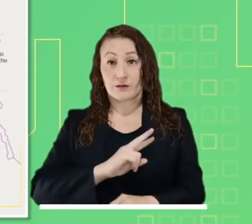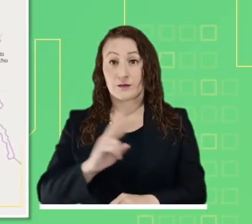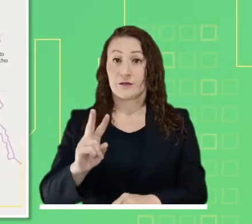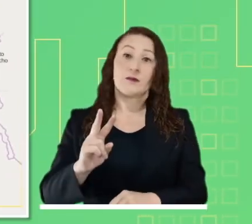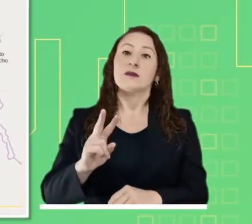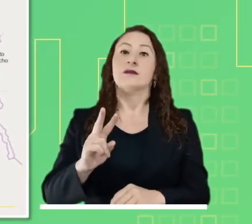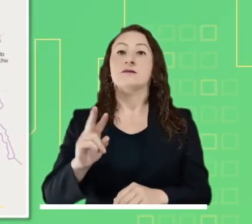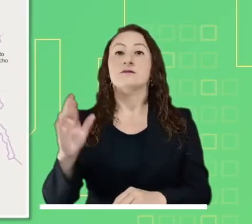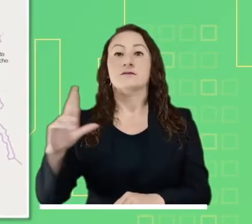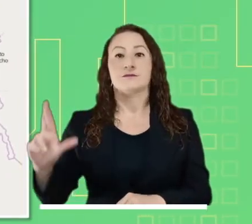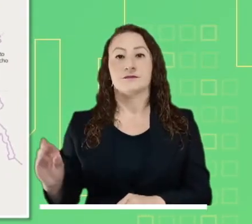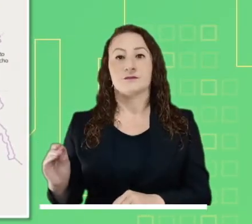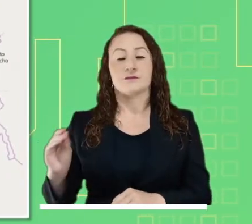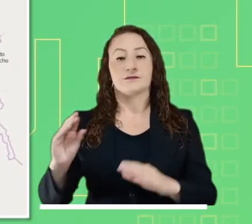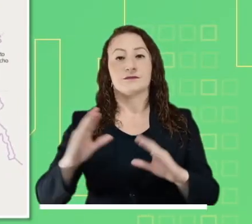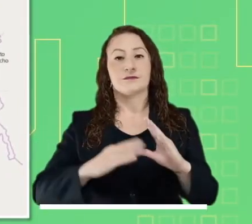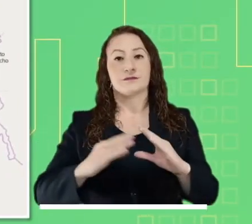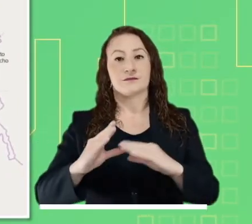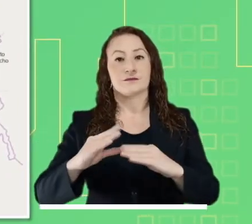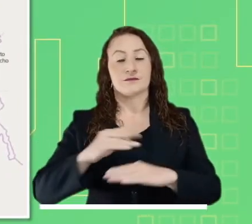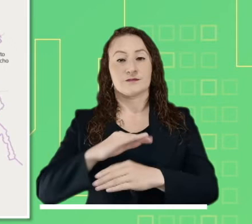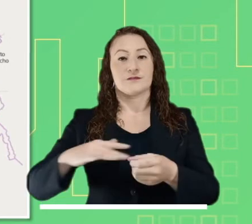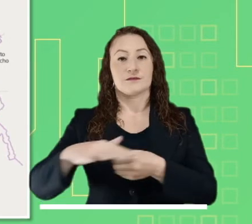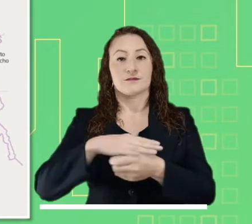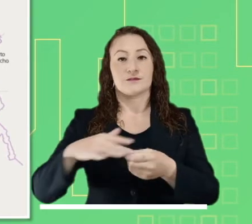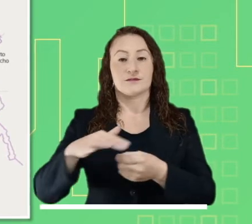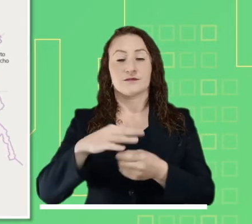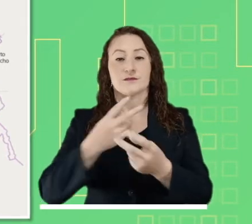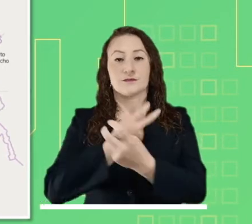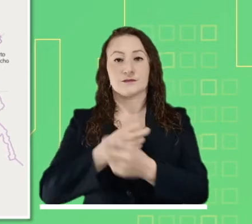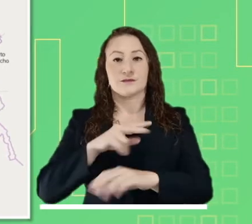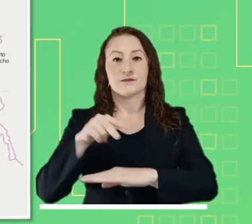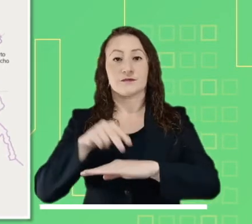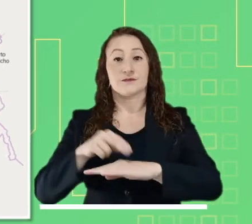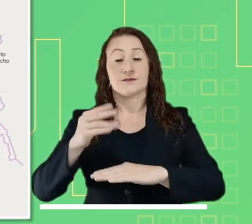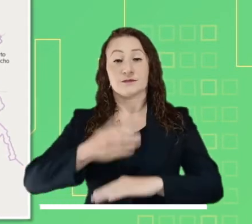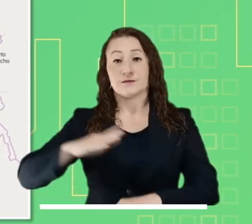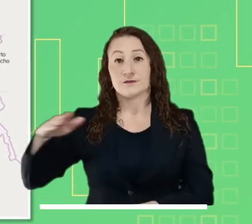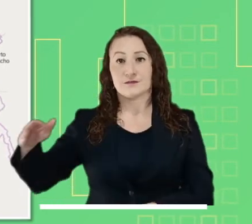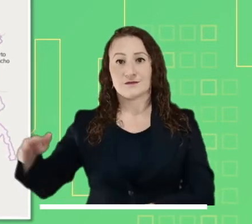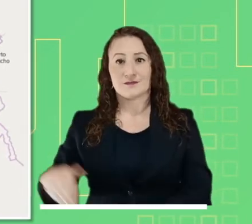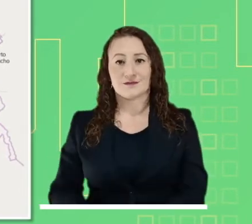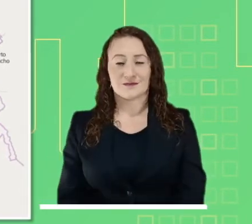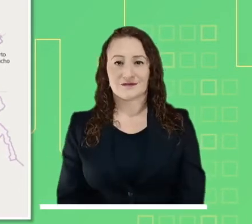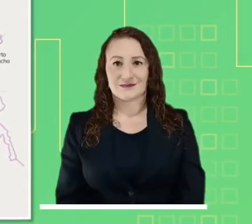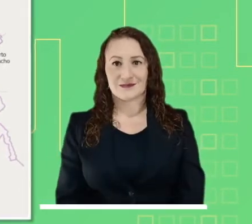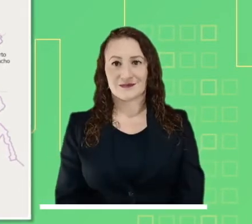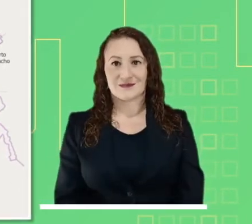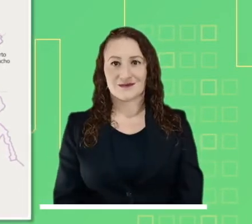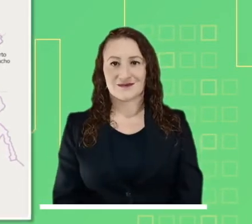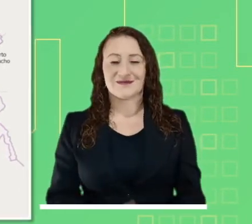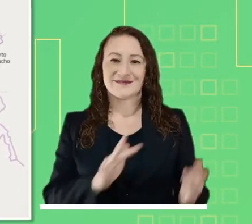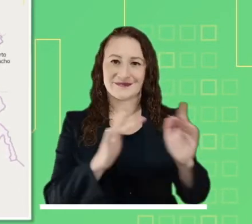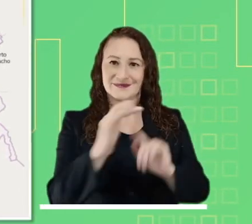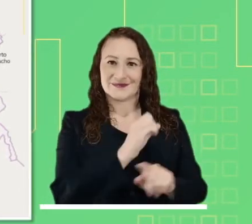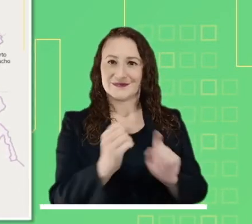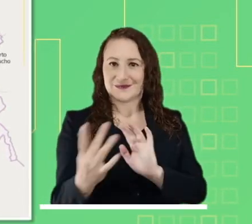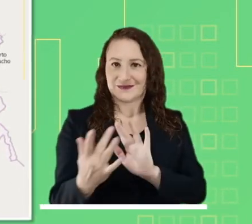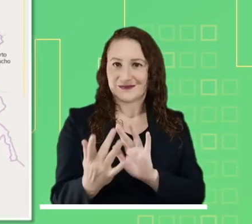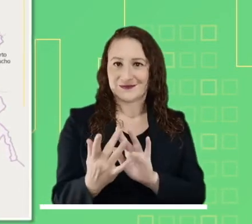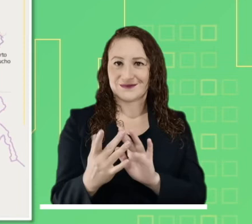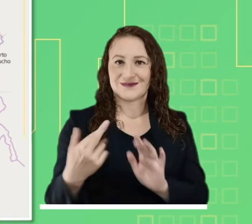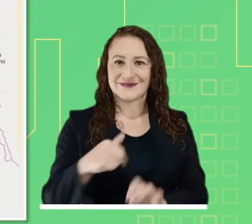Alerta roja por probabilidad de deslizamientos de tierra en Valle del Cauca, Rizaralda, Cauca, Cundinamarca, Nariño y